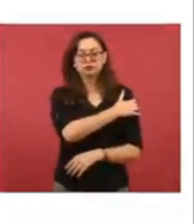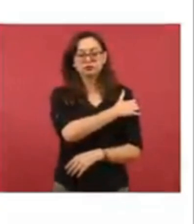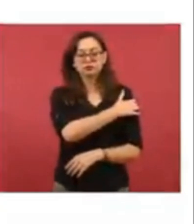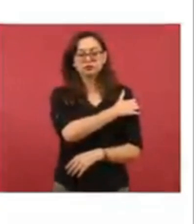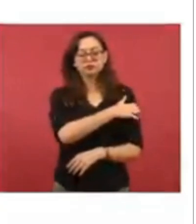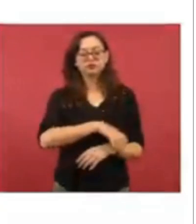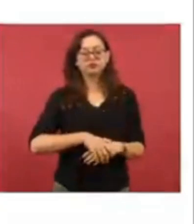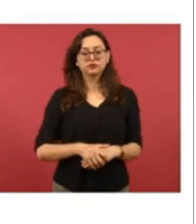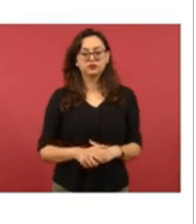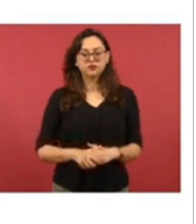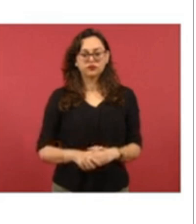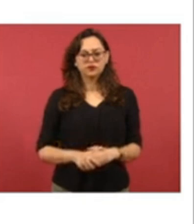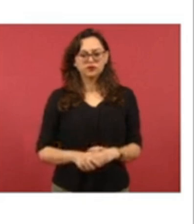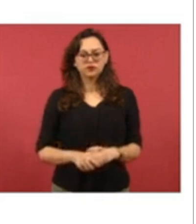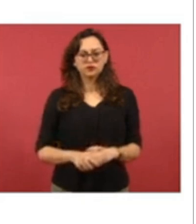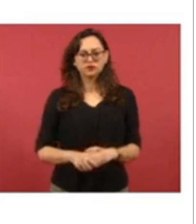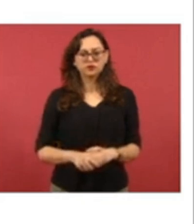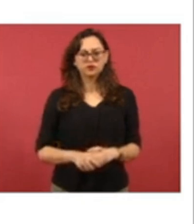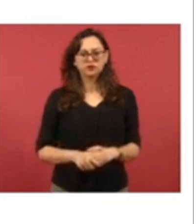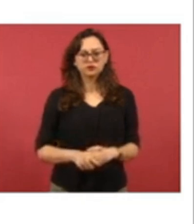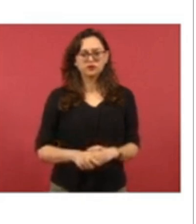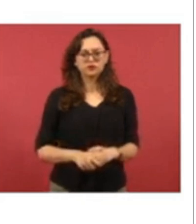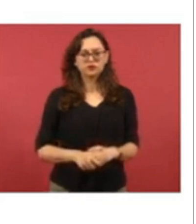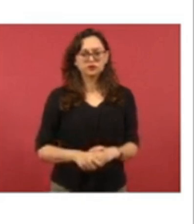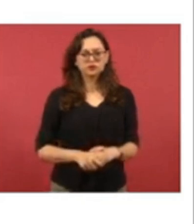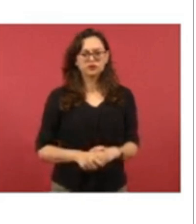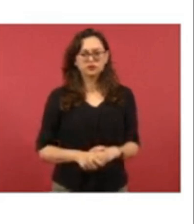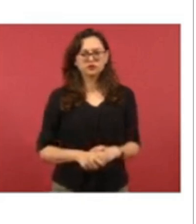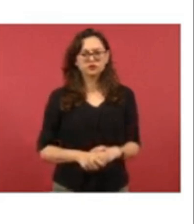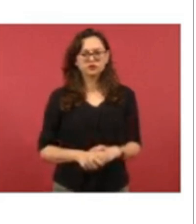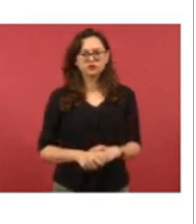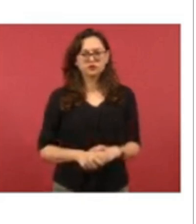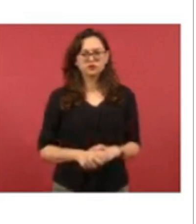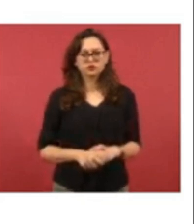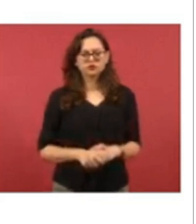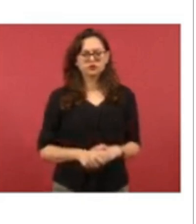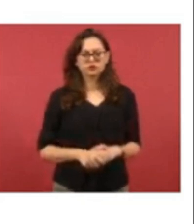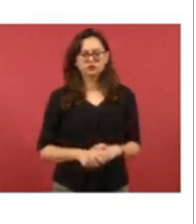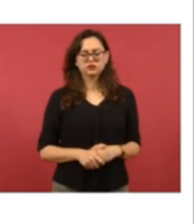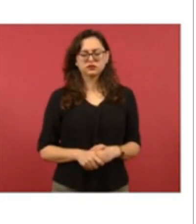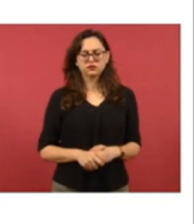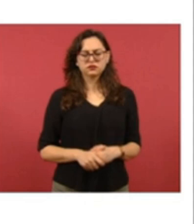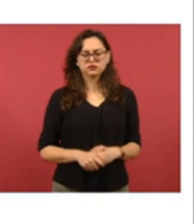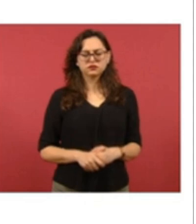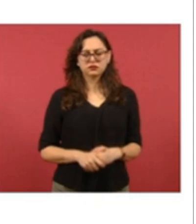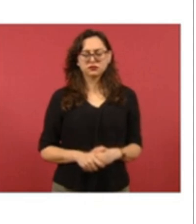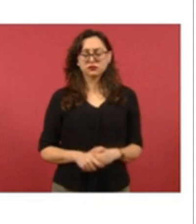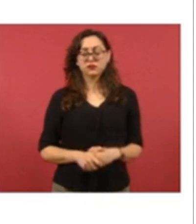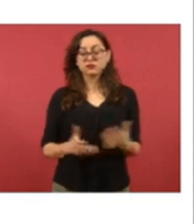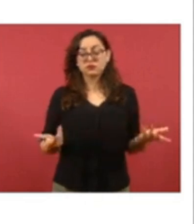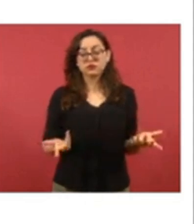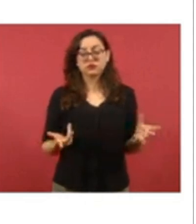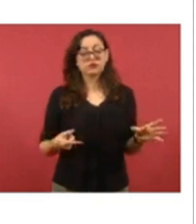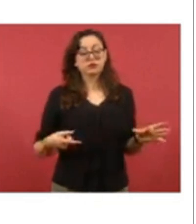Si actuáramos de manera estricta, como ellos